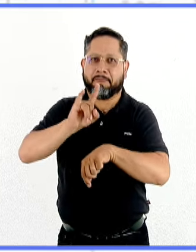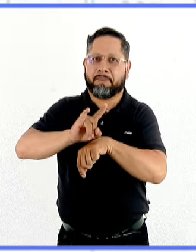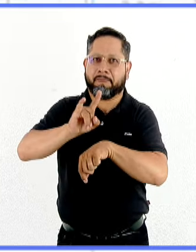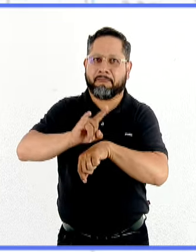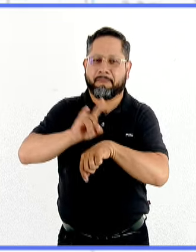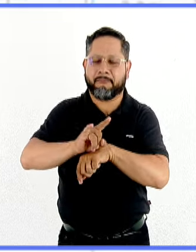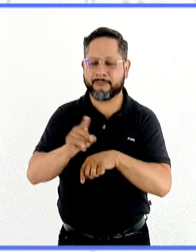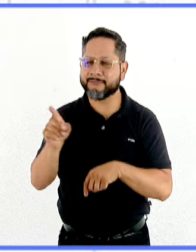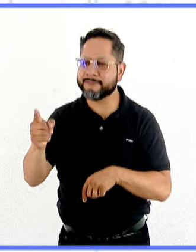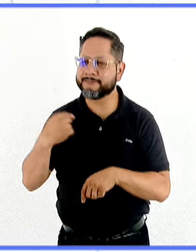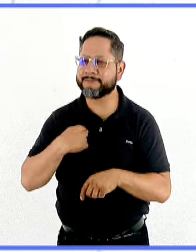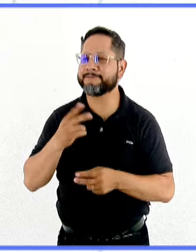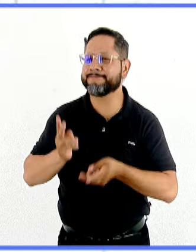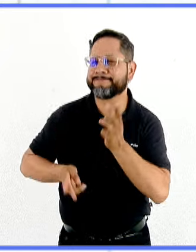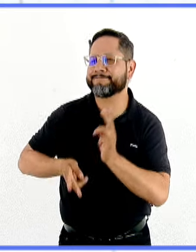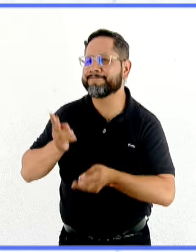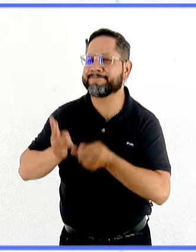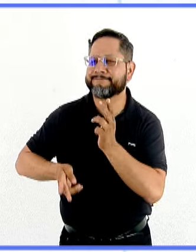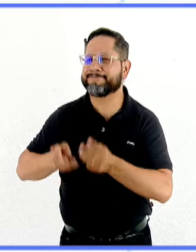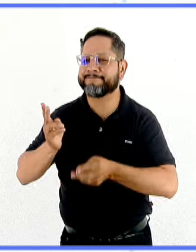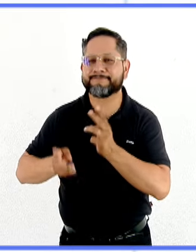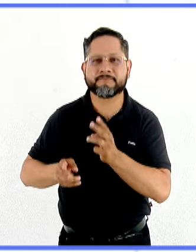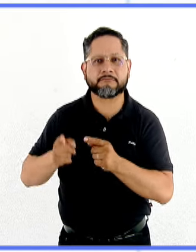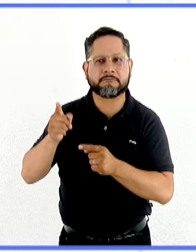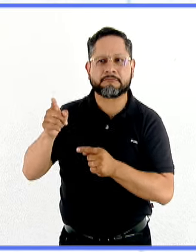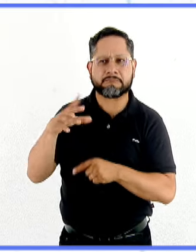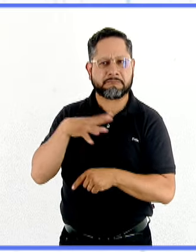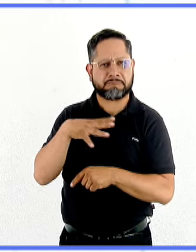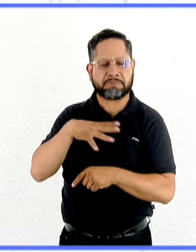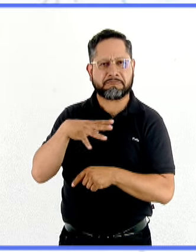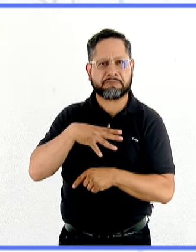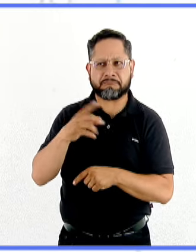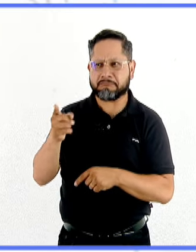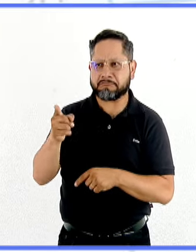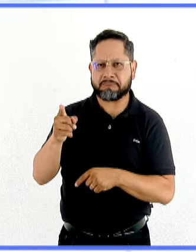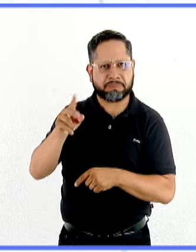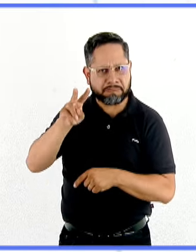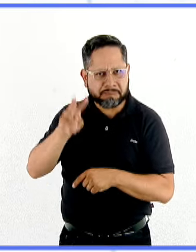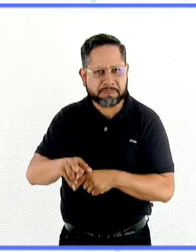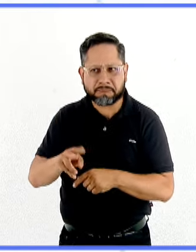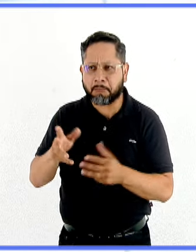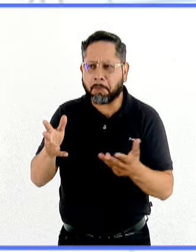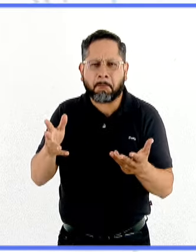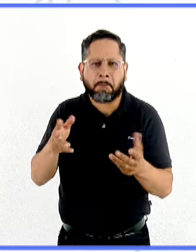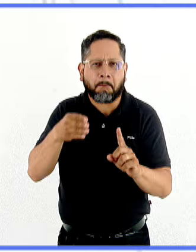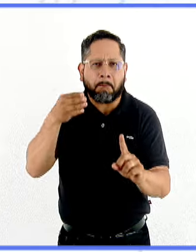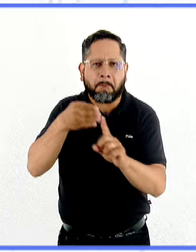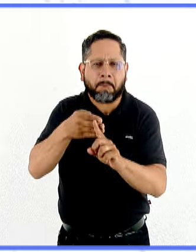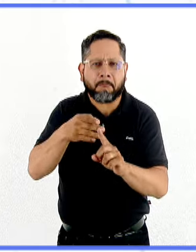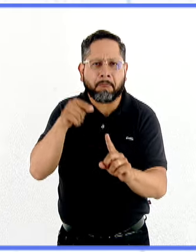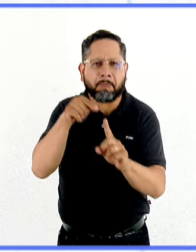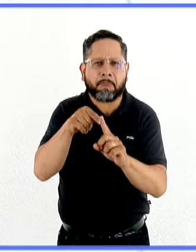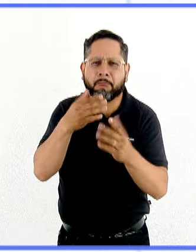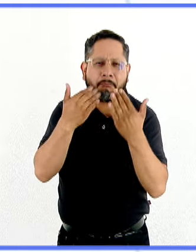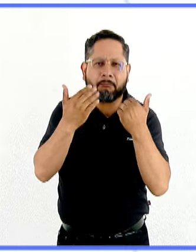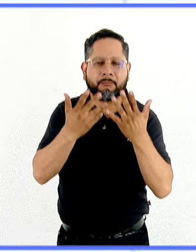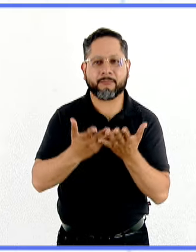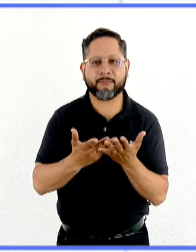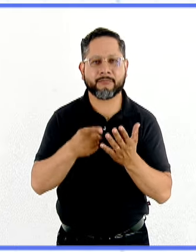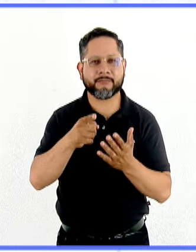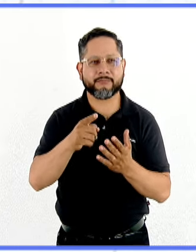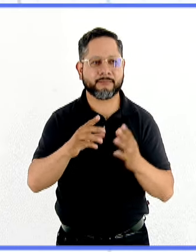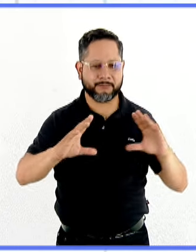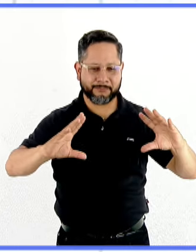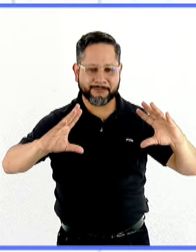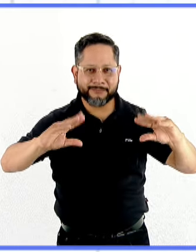sobre esto. Es algo imaginario, no tiene una base objetiva. Los objetos transicionales como una